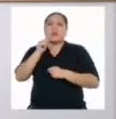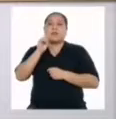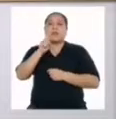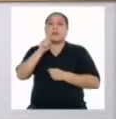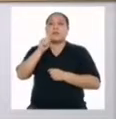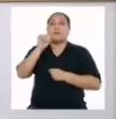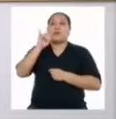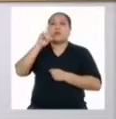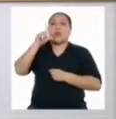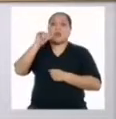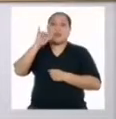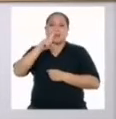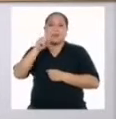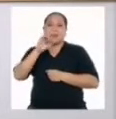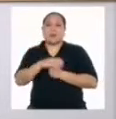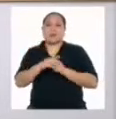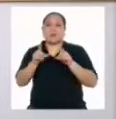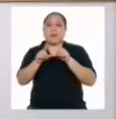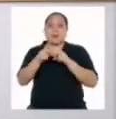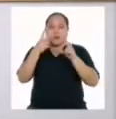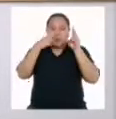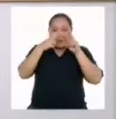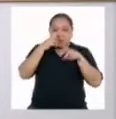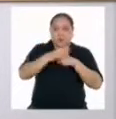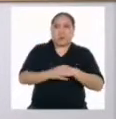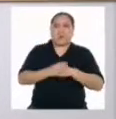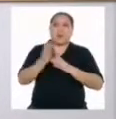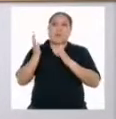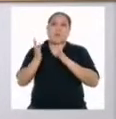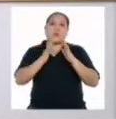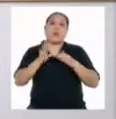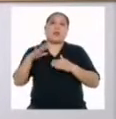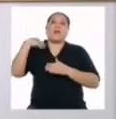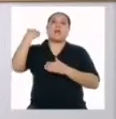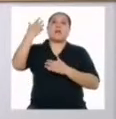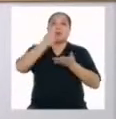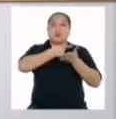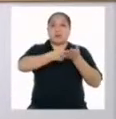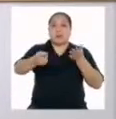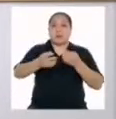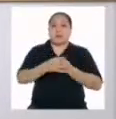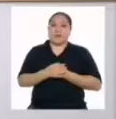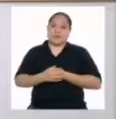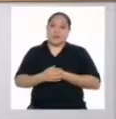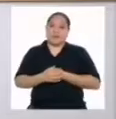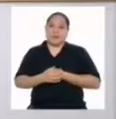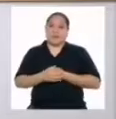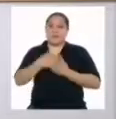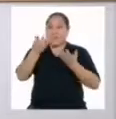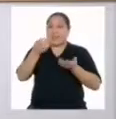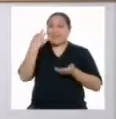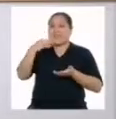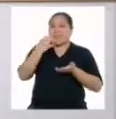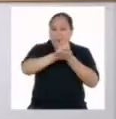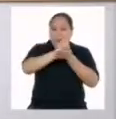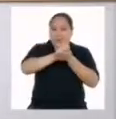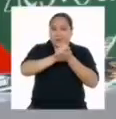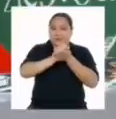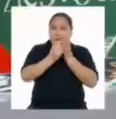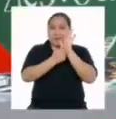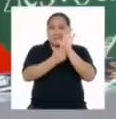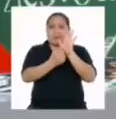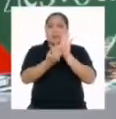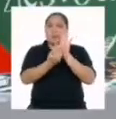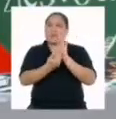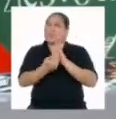textualización y en la revisión, que desarrollaremos la próxima semana. Así que ténganlos siempre en